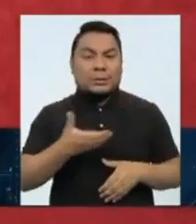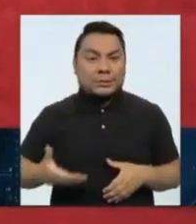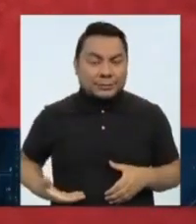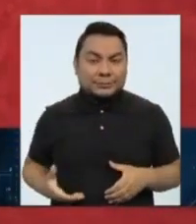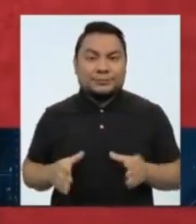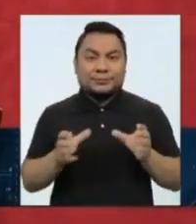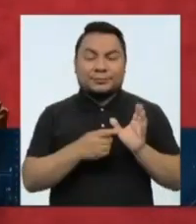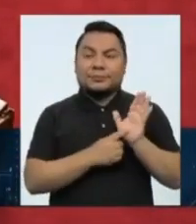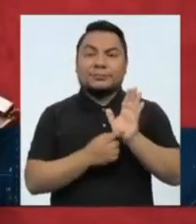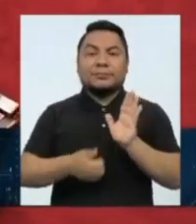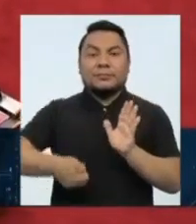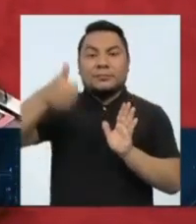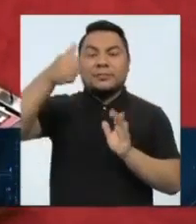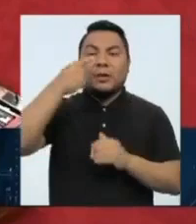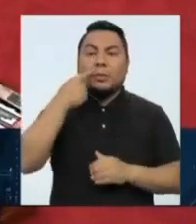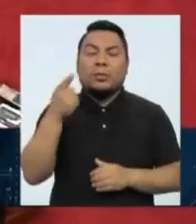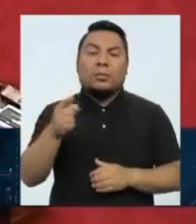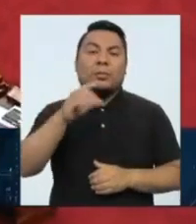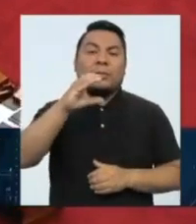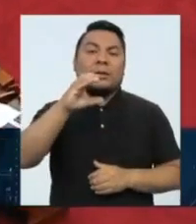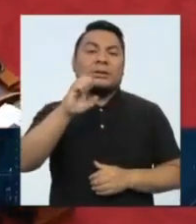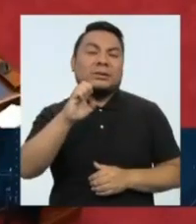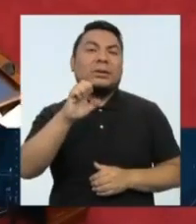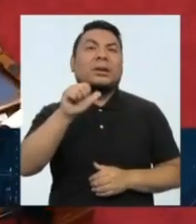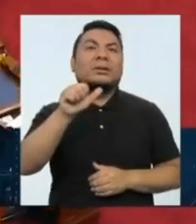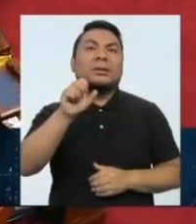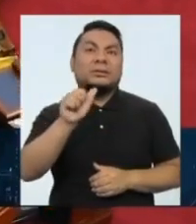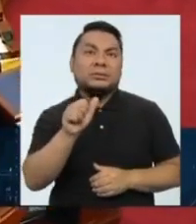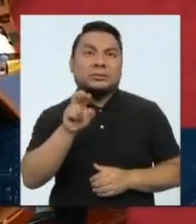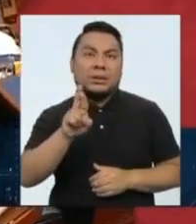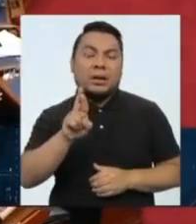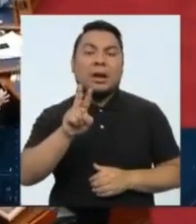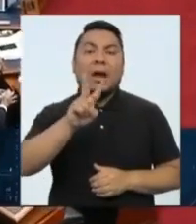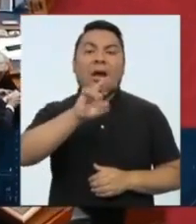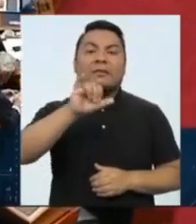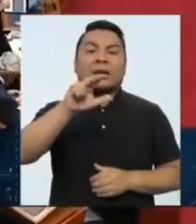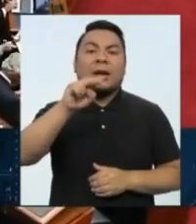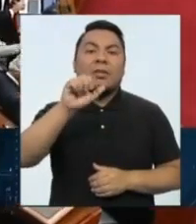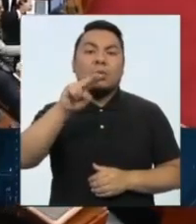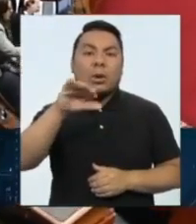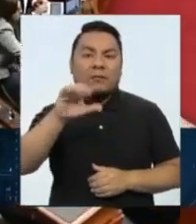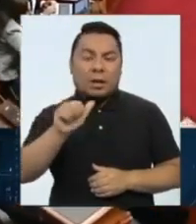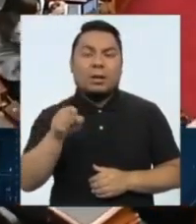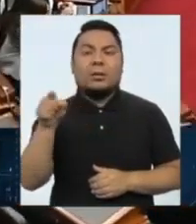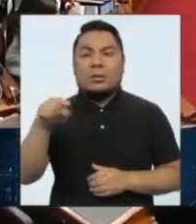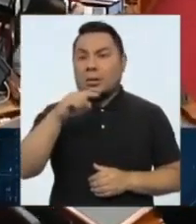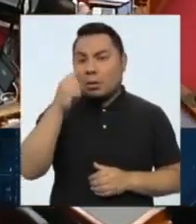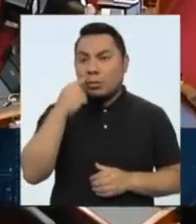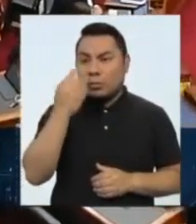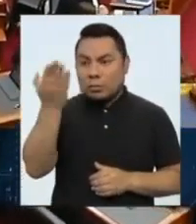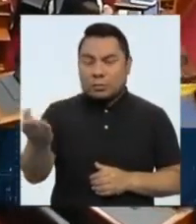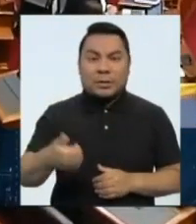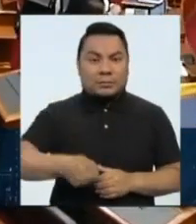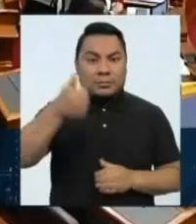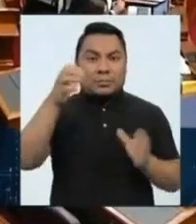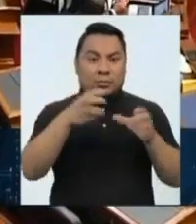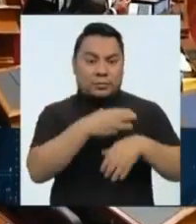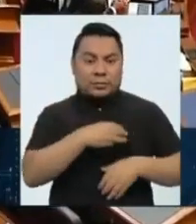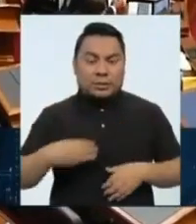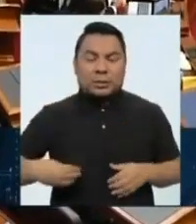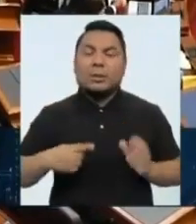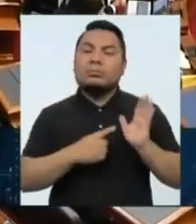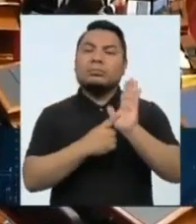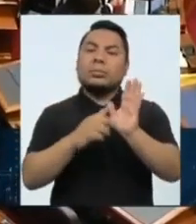Consejo de Ministros, César Villanueva, quien aún permanece en el hemiciclo principal, acompañado por el